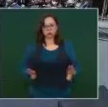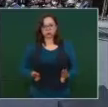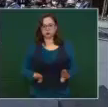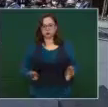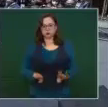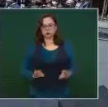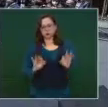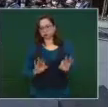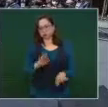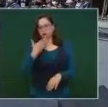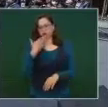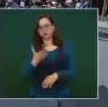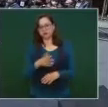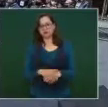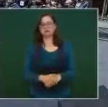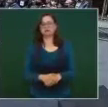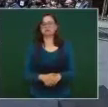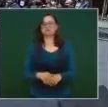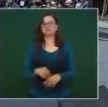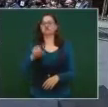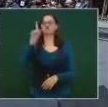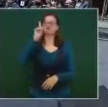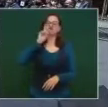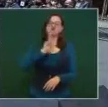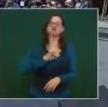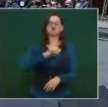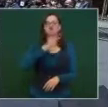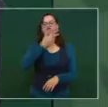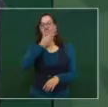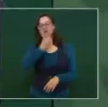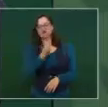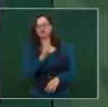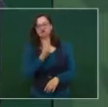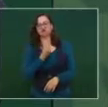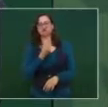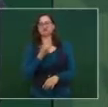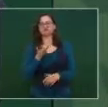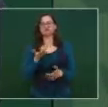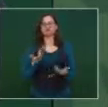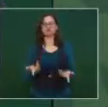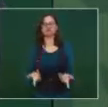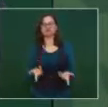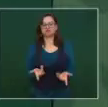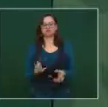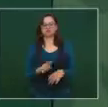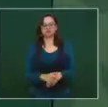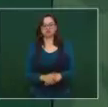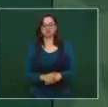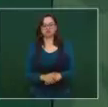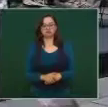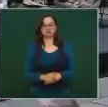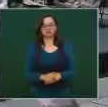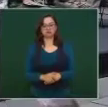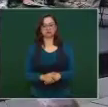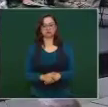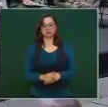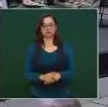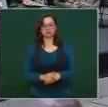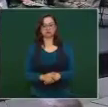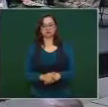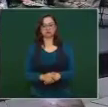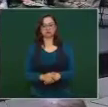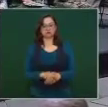Puntualizó que todos tienen derecho a votar y ser votados. Además celebró que exista relevo generacional,